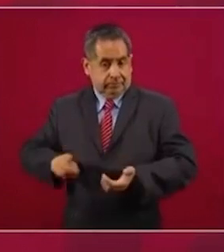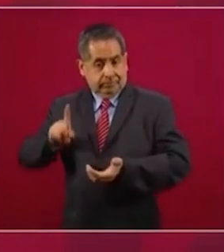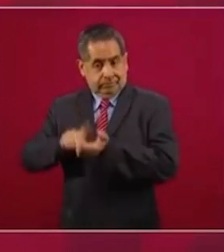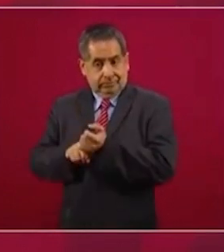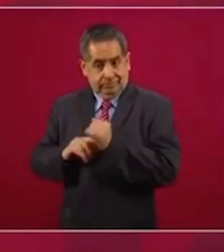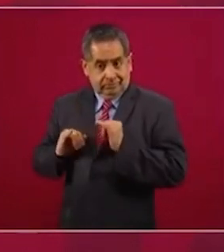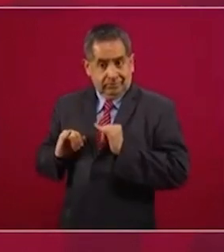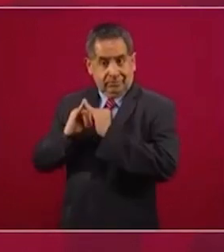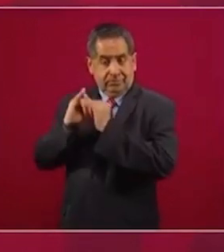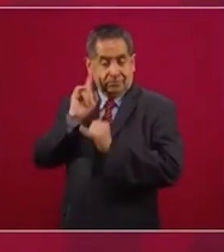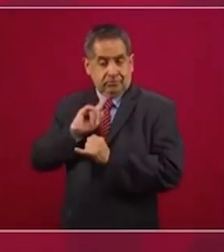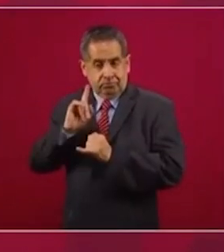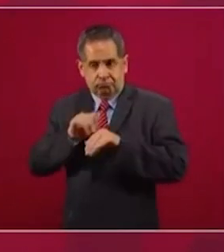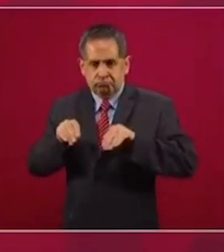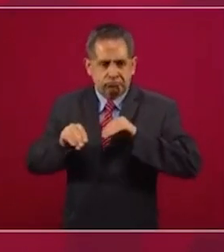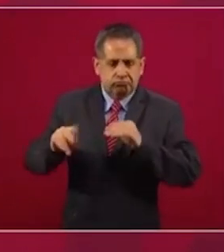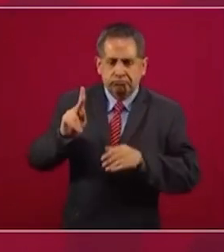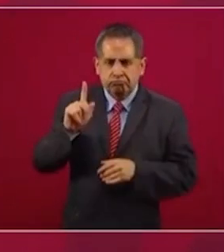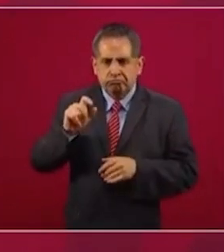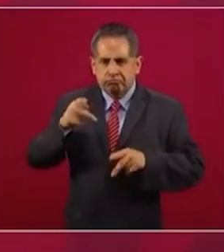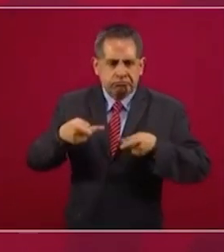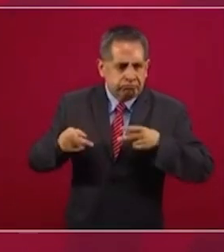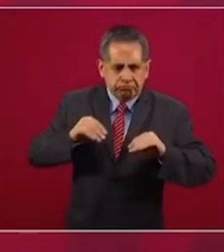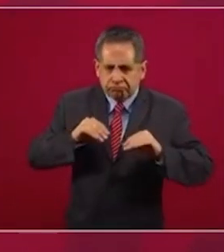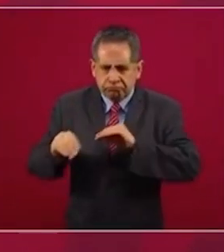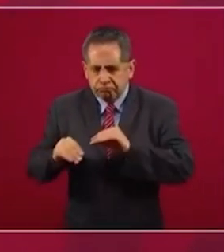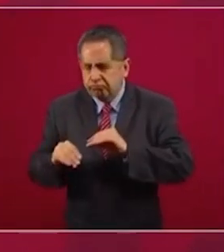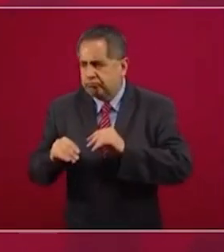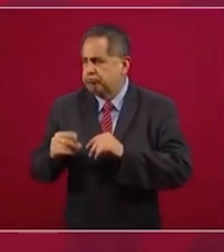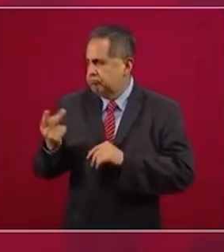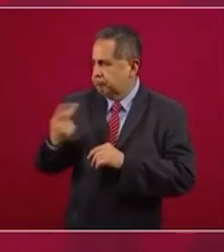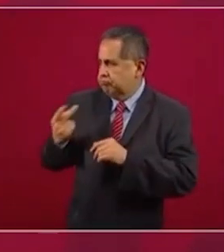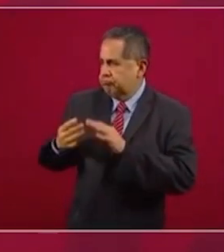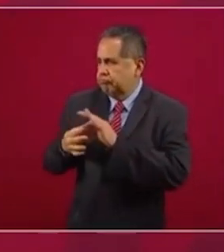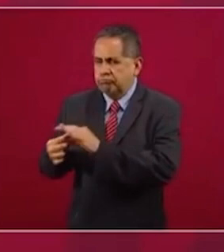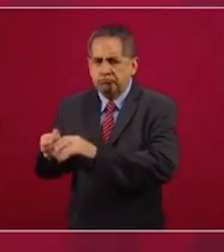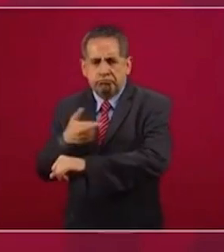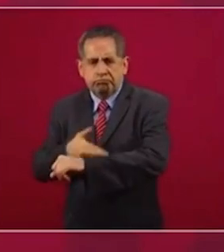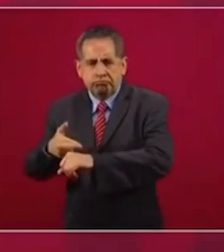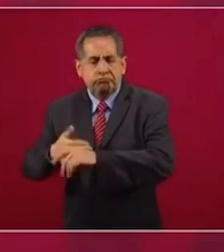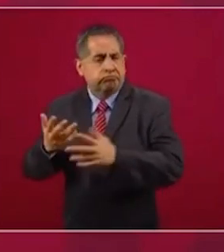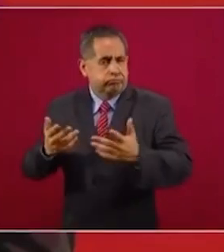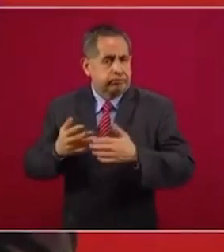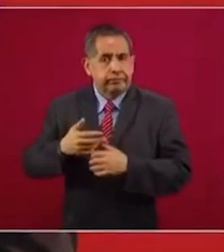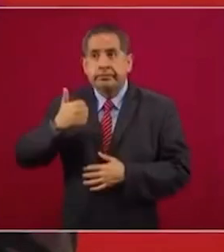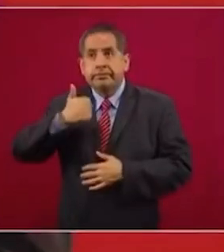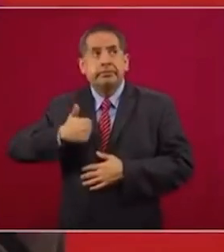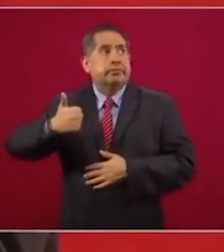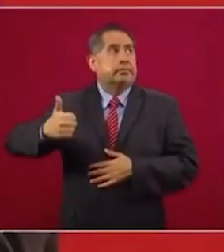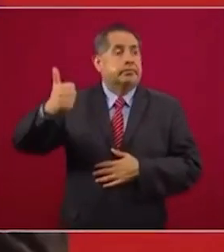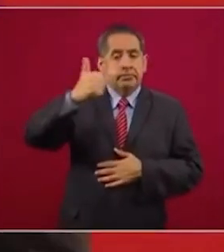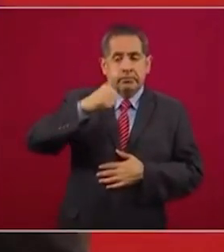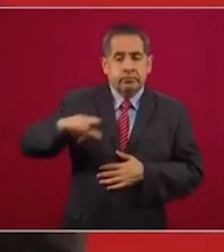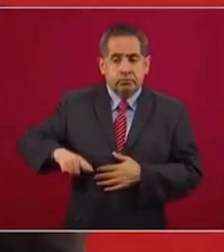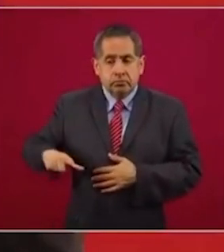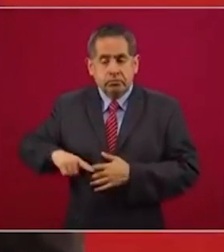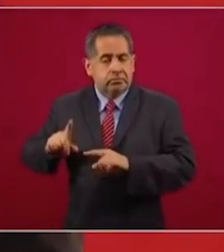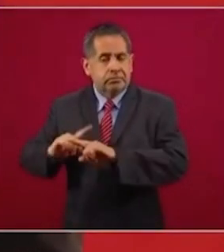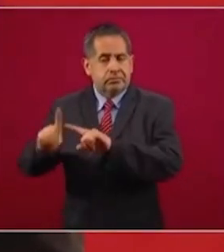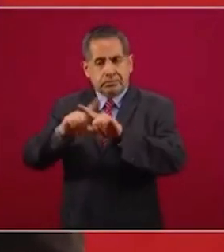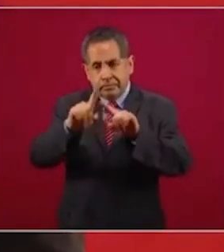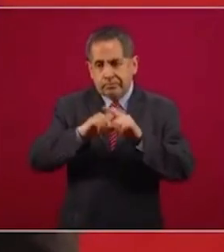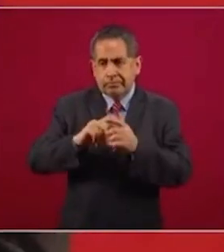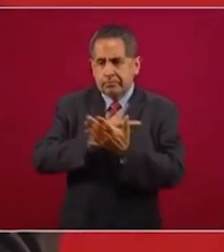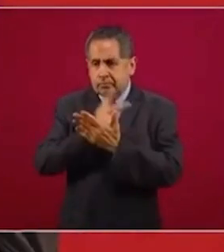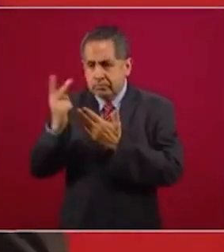el trabajo estratégico, que es la transversalización, o sea, que cada una de las dependencias del gobierno, en cada uno de